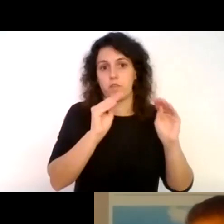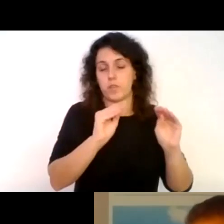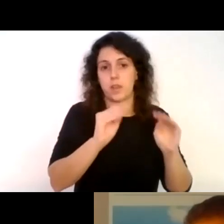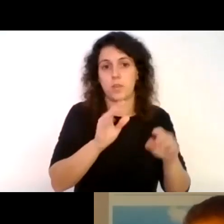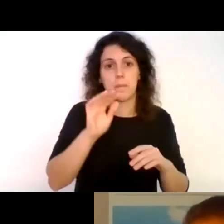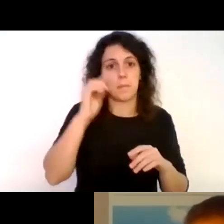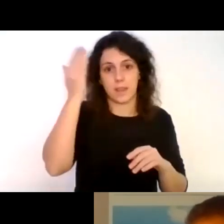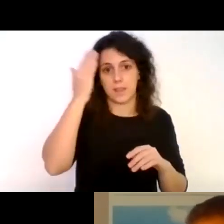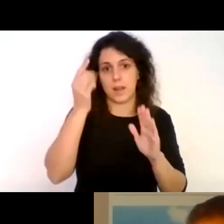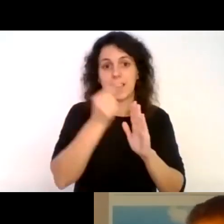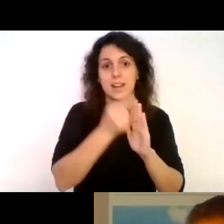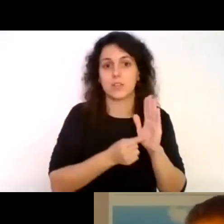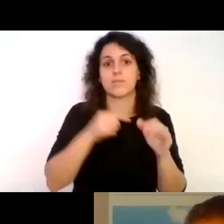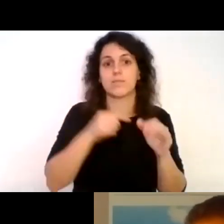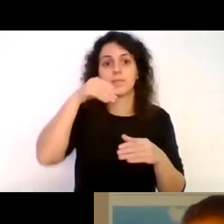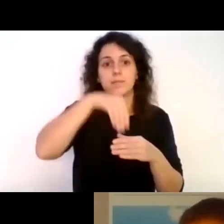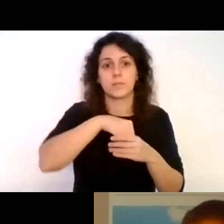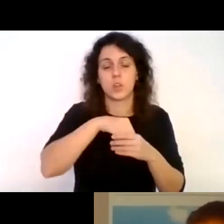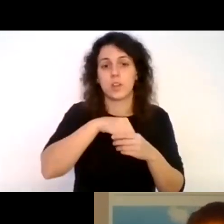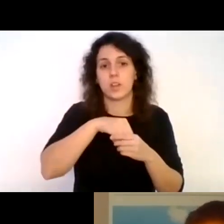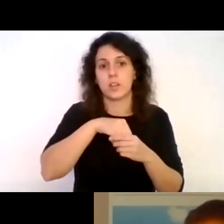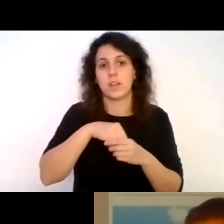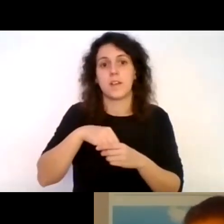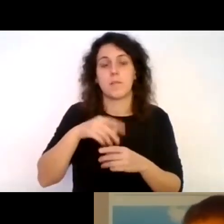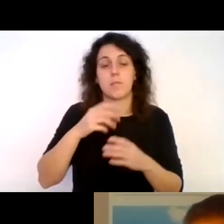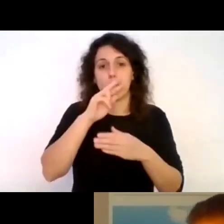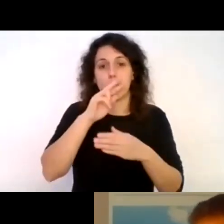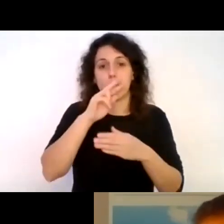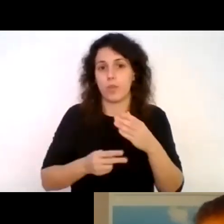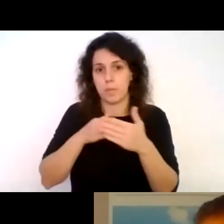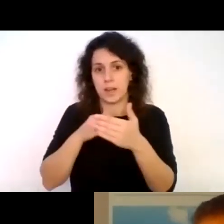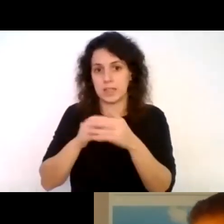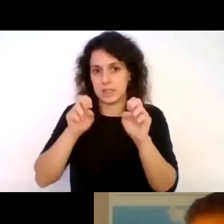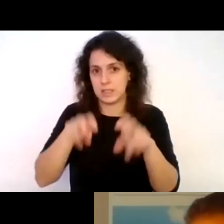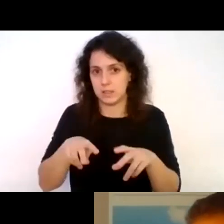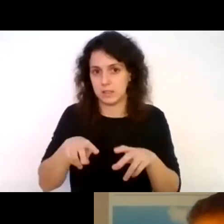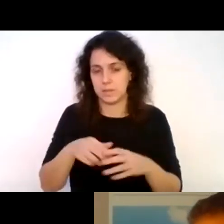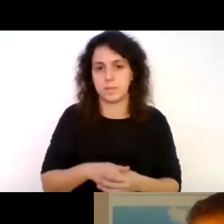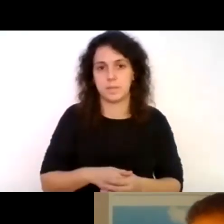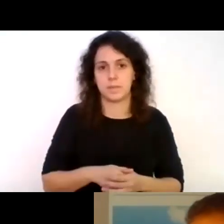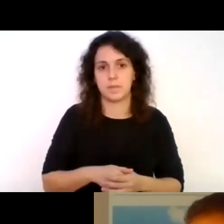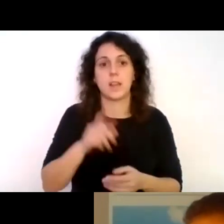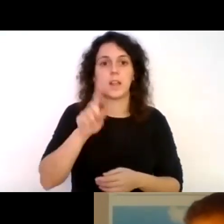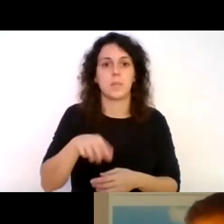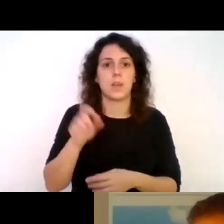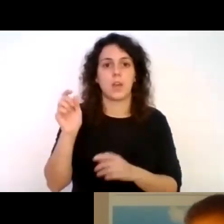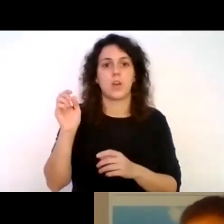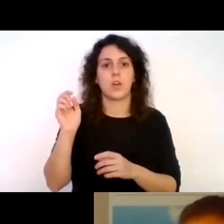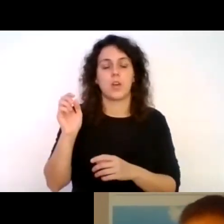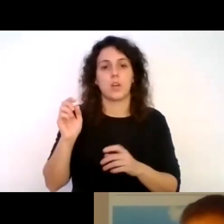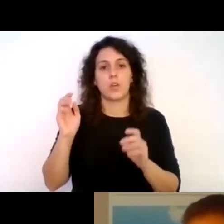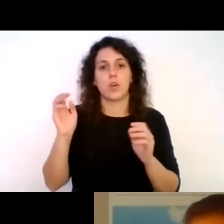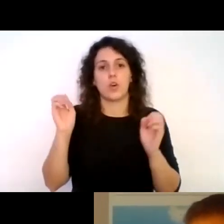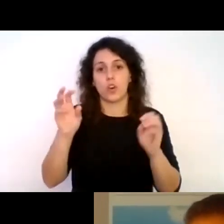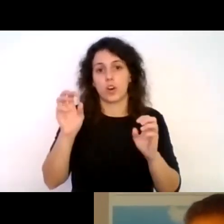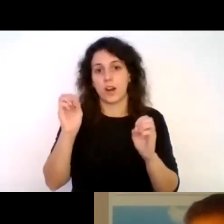requisito para formar parte de Buseos sin Barreras. Y después, bueno, hacemos, como les decía, jornadas de entrenamiento, previo